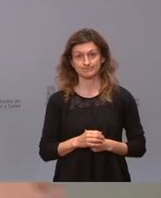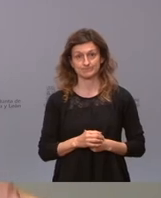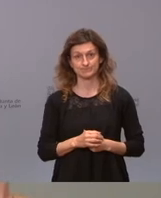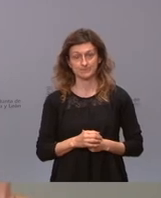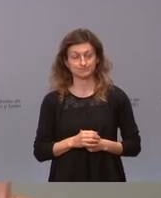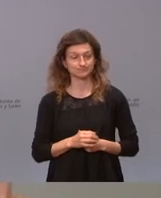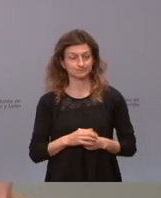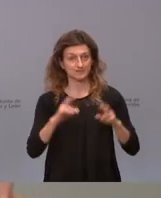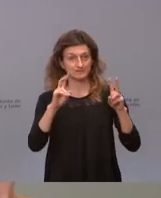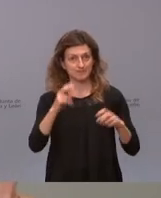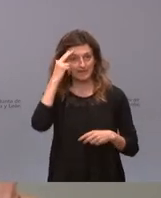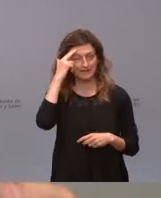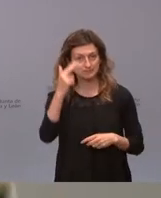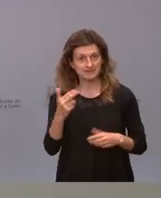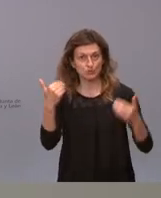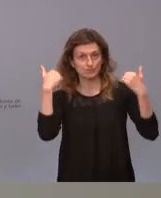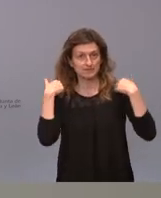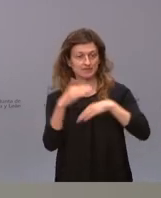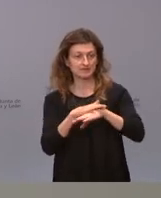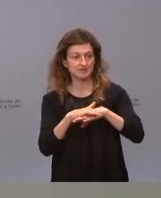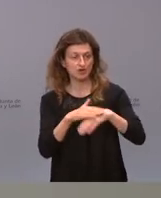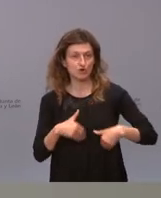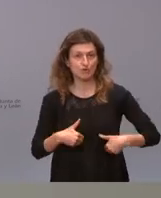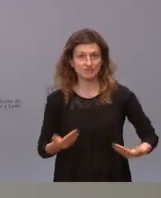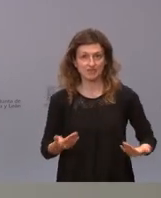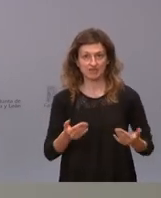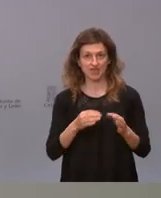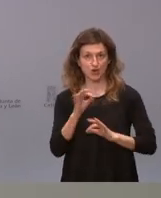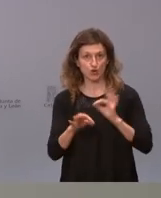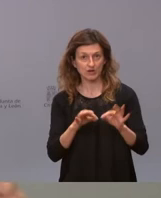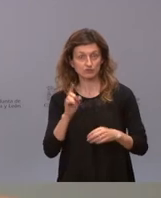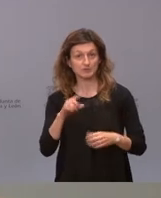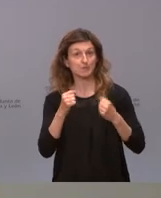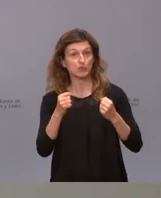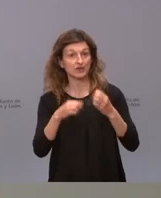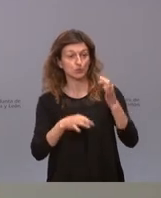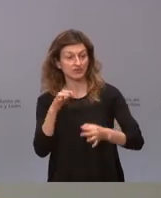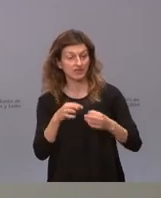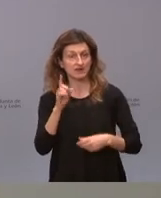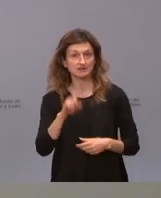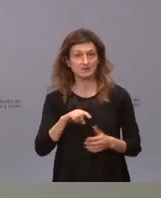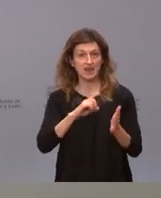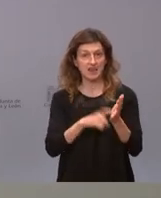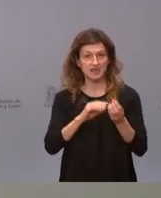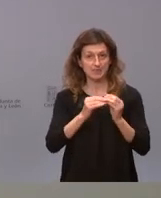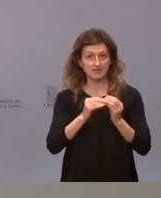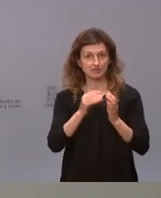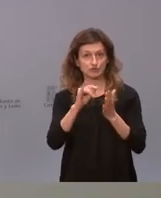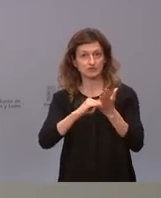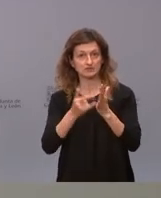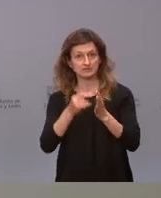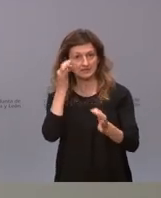respecto a las competencias estatales confianza en los órganos y en el poder judicial y aplicación de la ley de los criterios técnicos